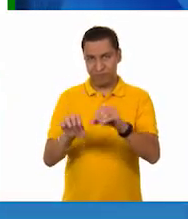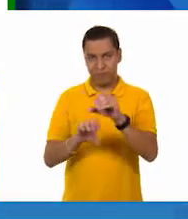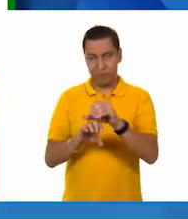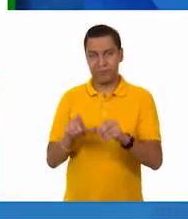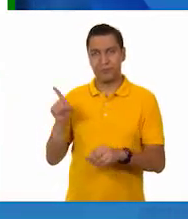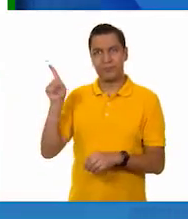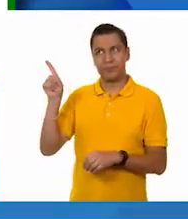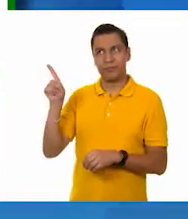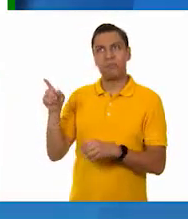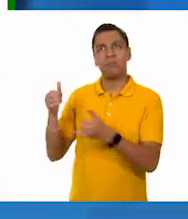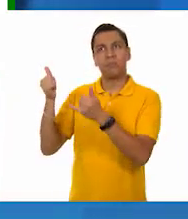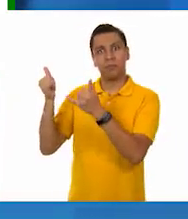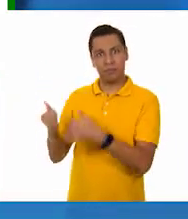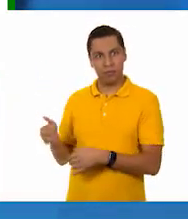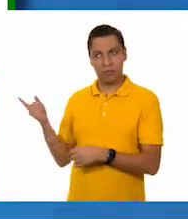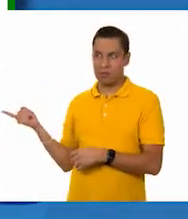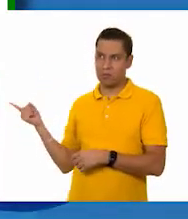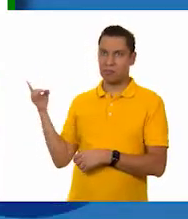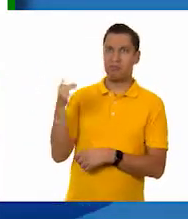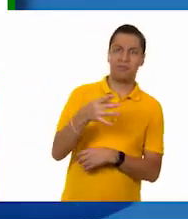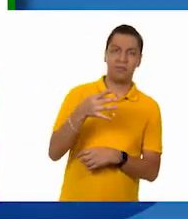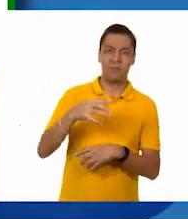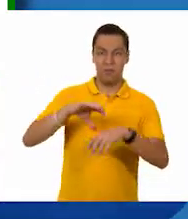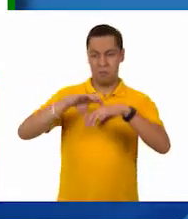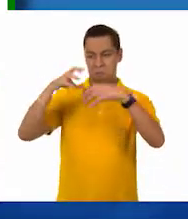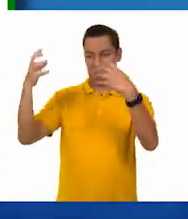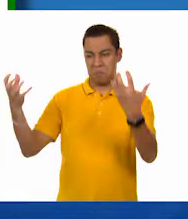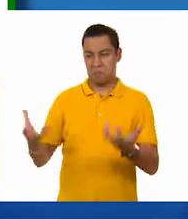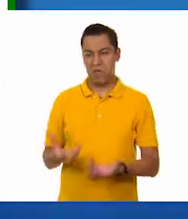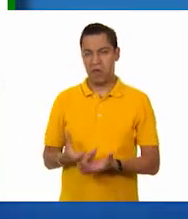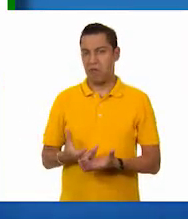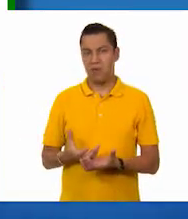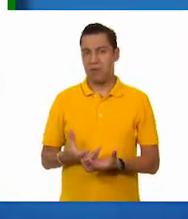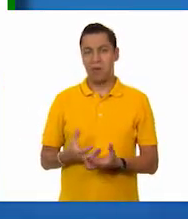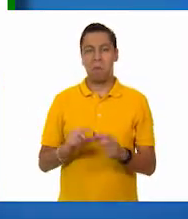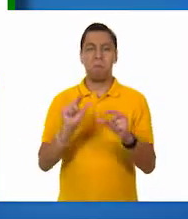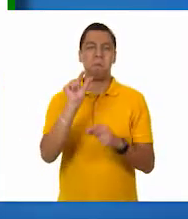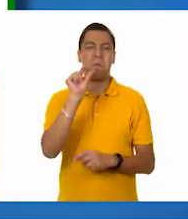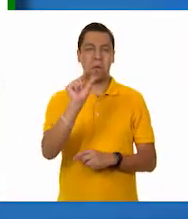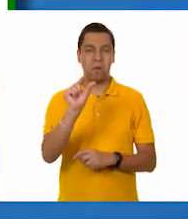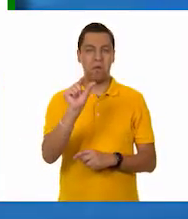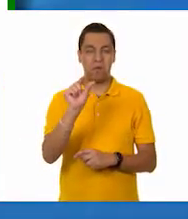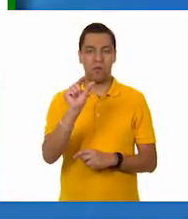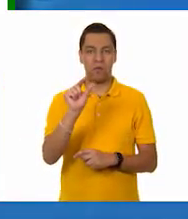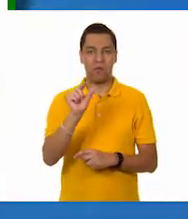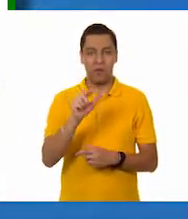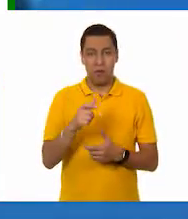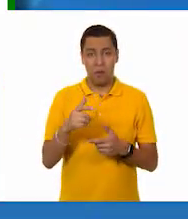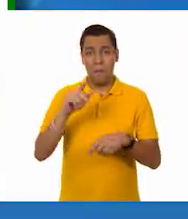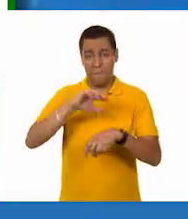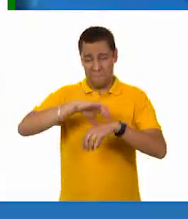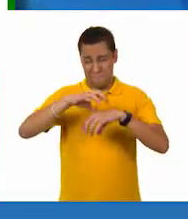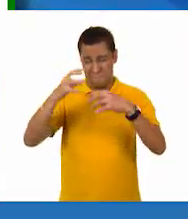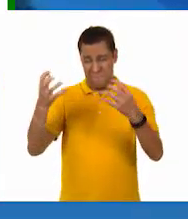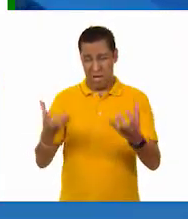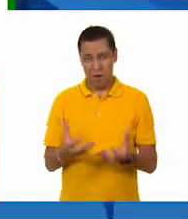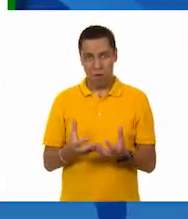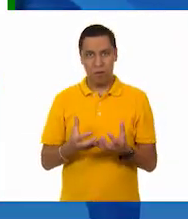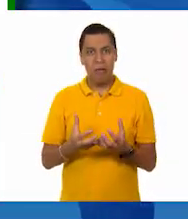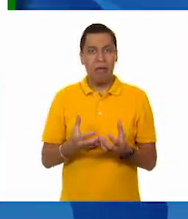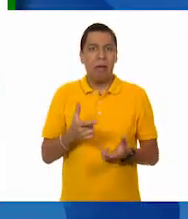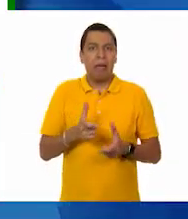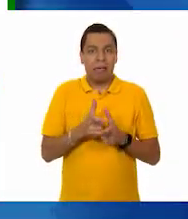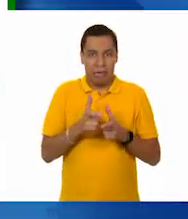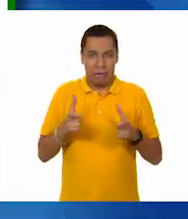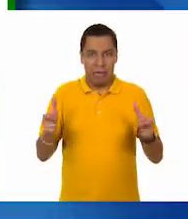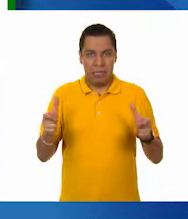sí pesan más que mi pelota. Ah, muy Es un muy buen ejemplo, Oscar. claro. Justamente la pelota está muy grande y a veces